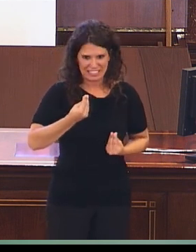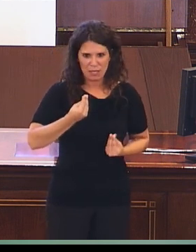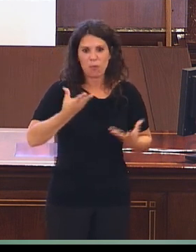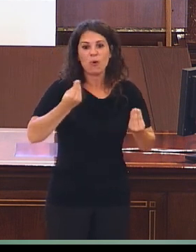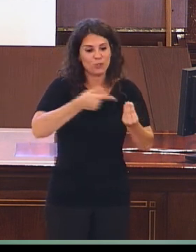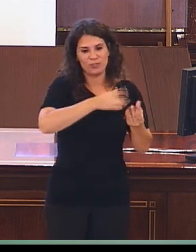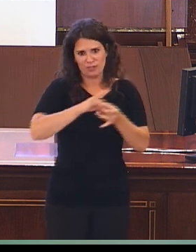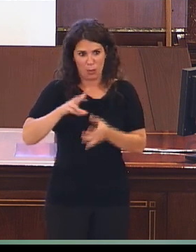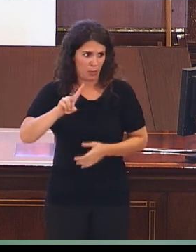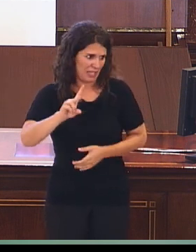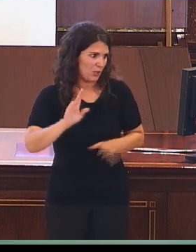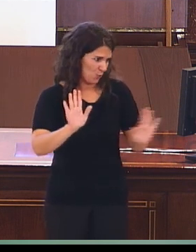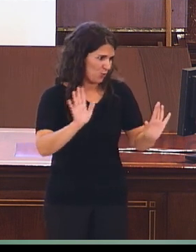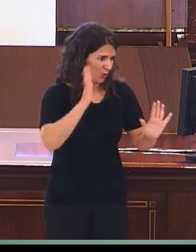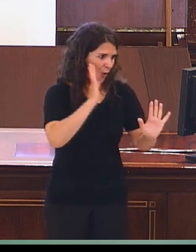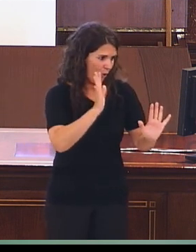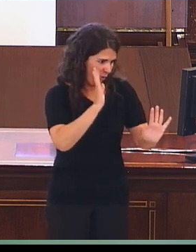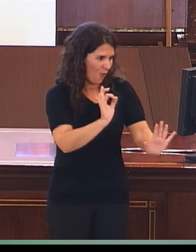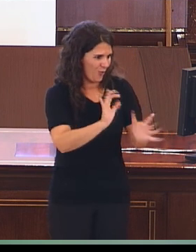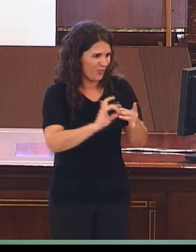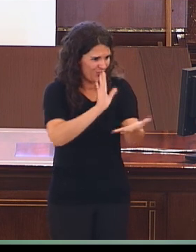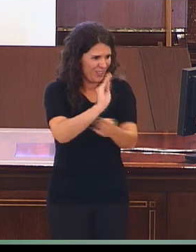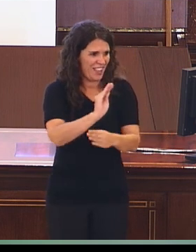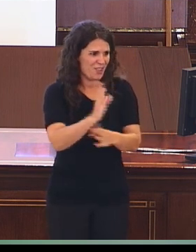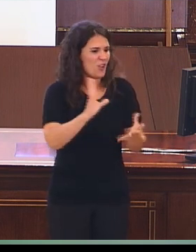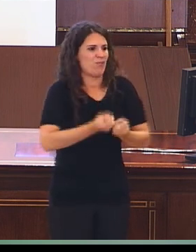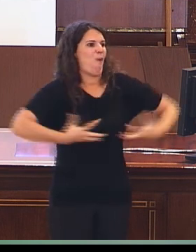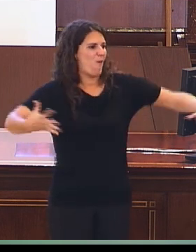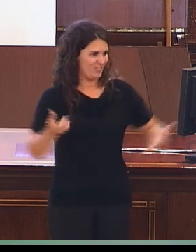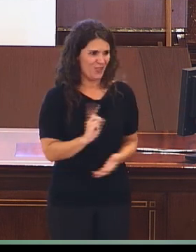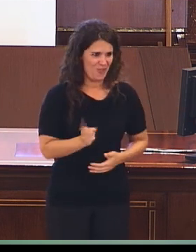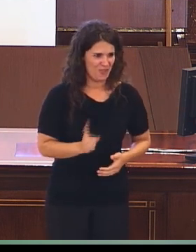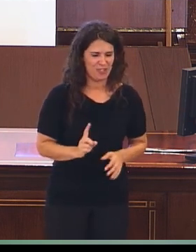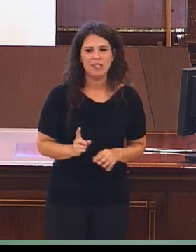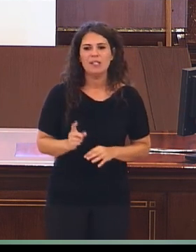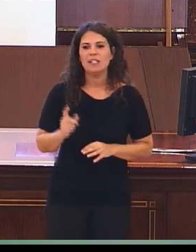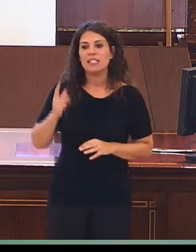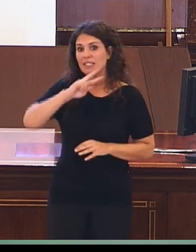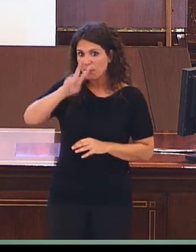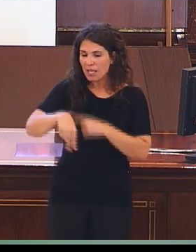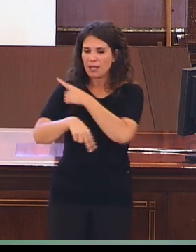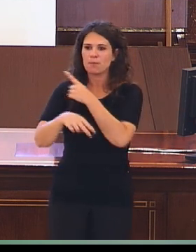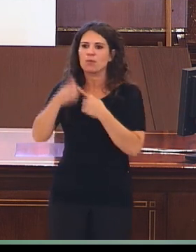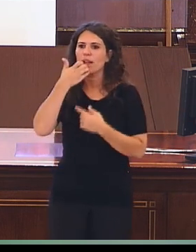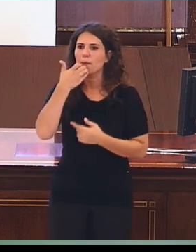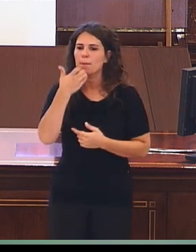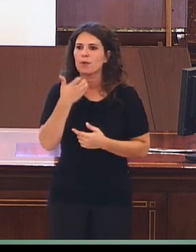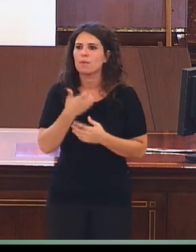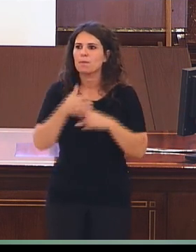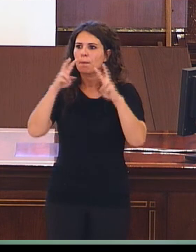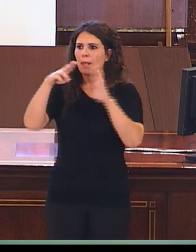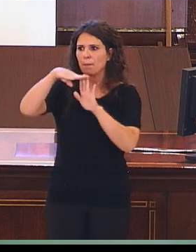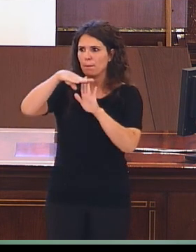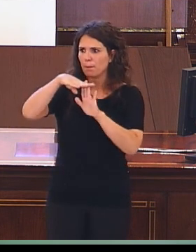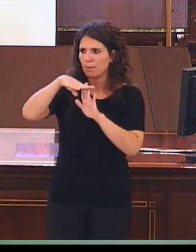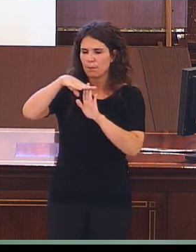artículos. Es decir, que otro grupo de estudios va dedicado a examinar cuestiones del programa,